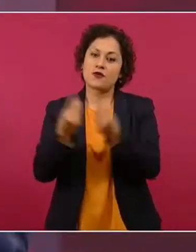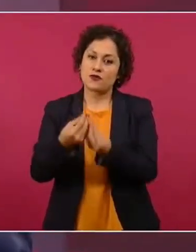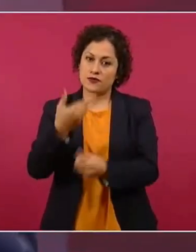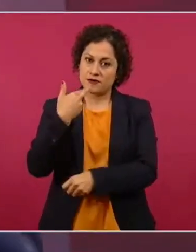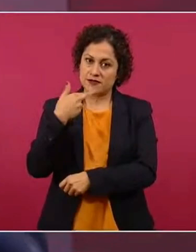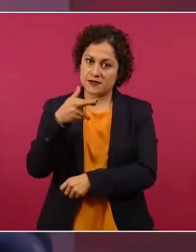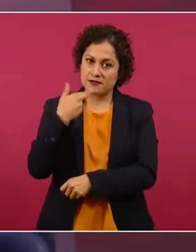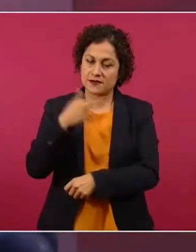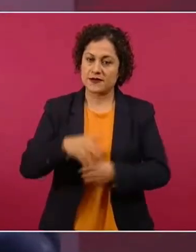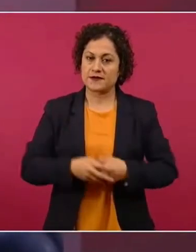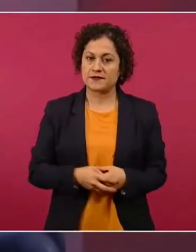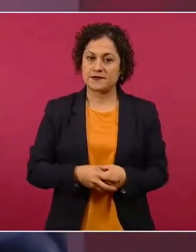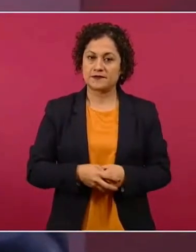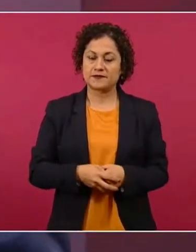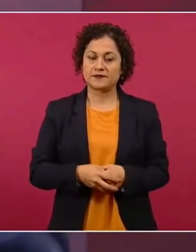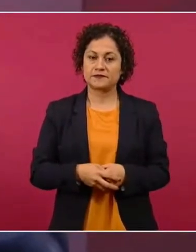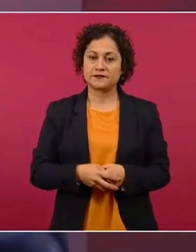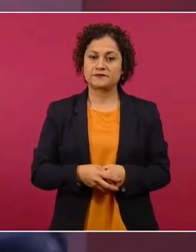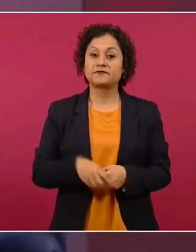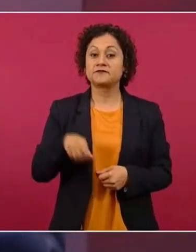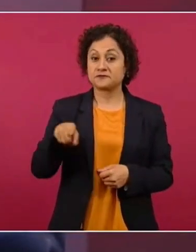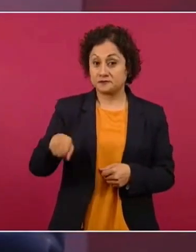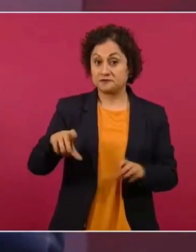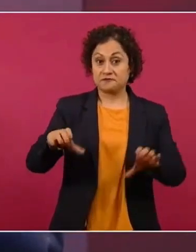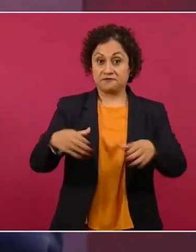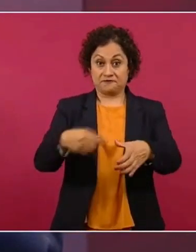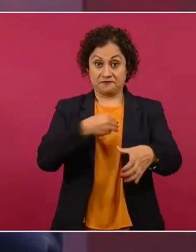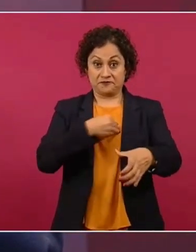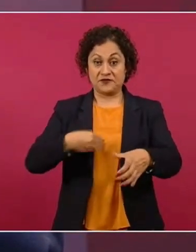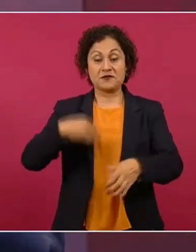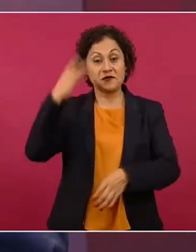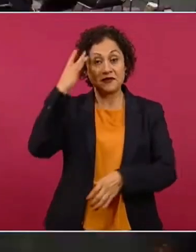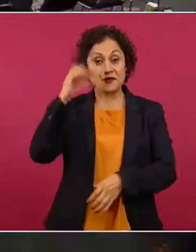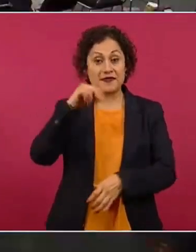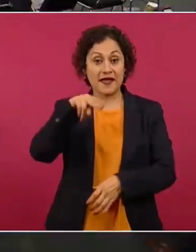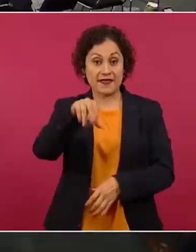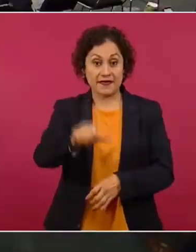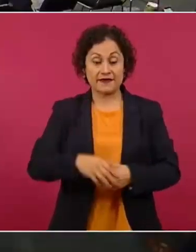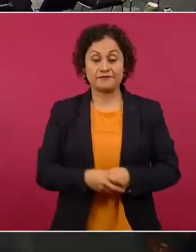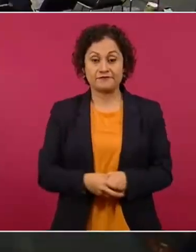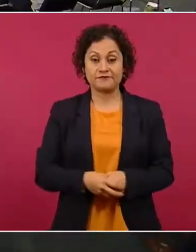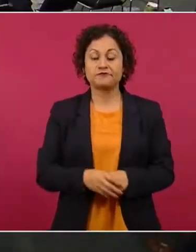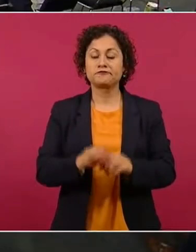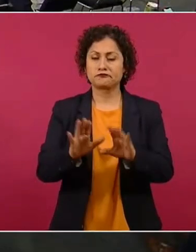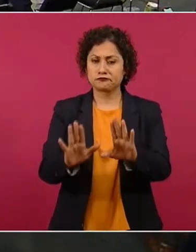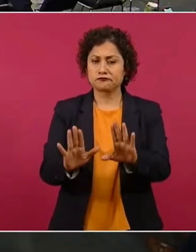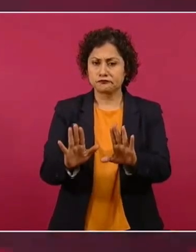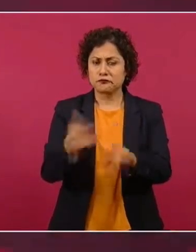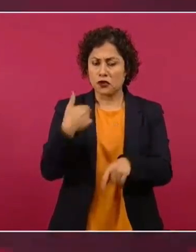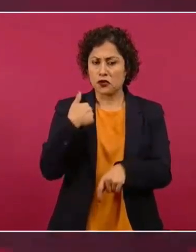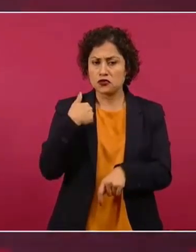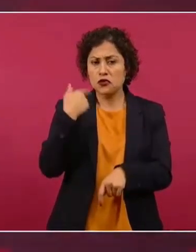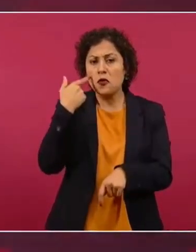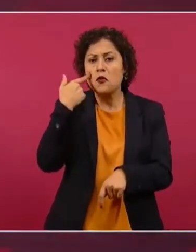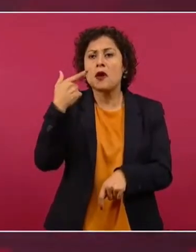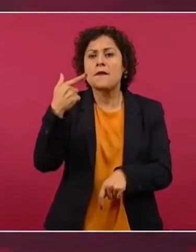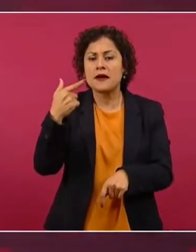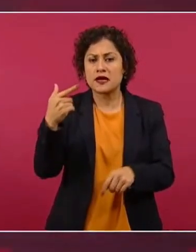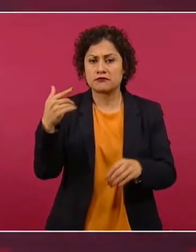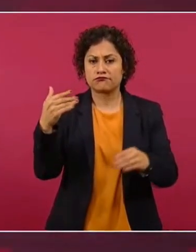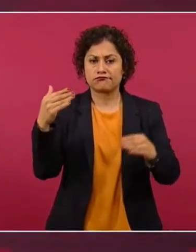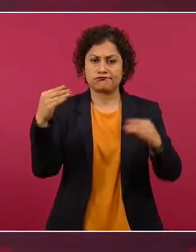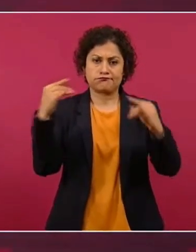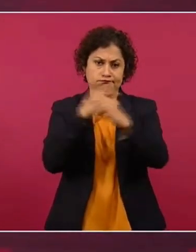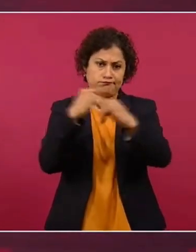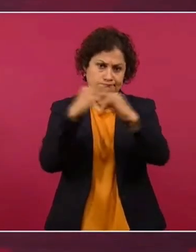ahí en Santana. Y déjame ver lo de la carretera. Lo que